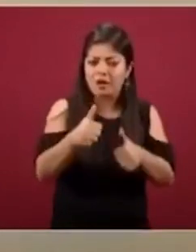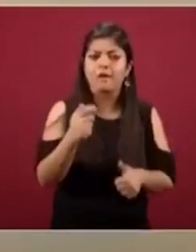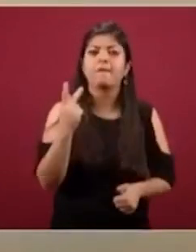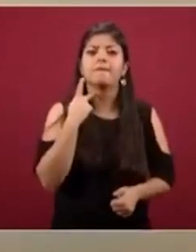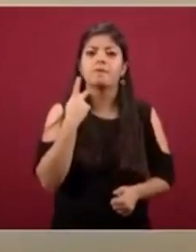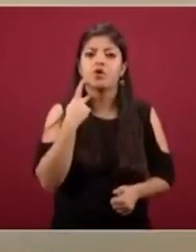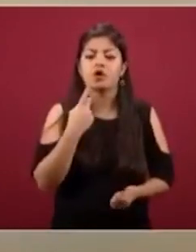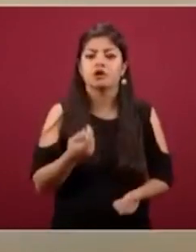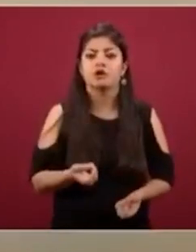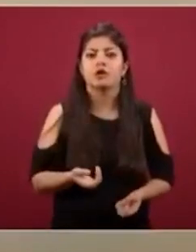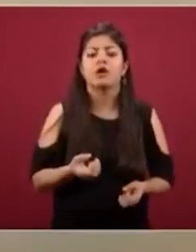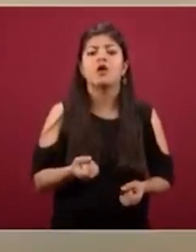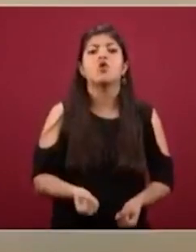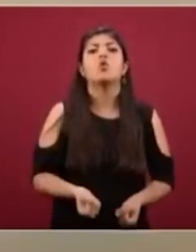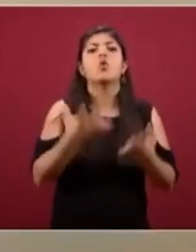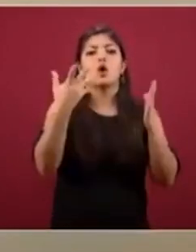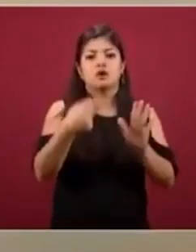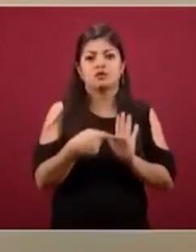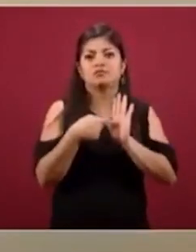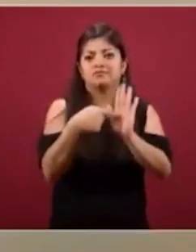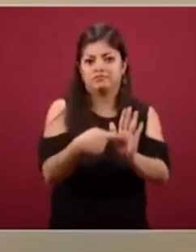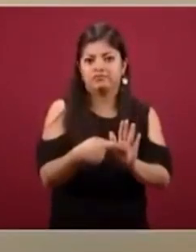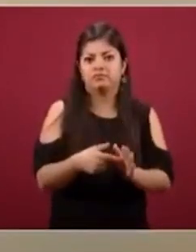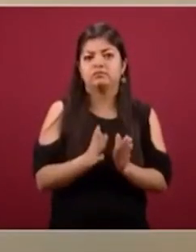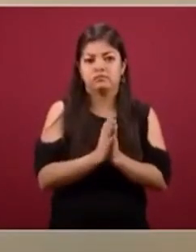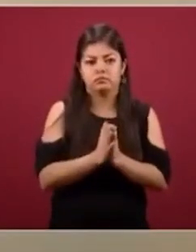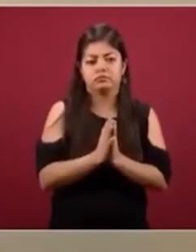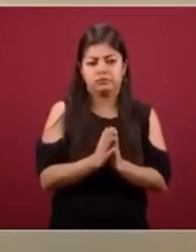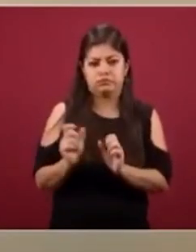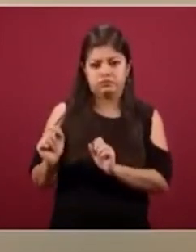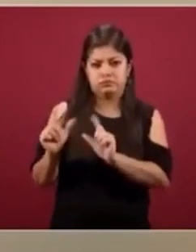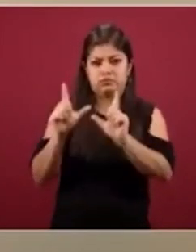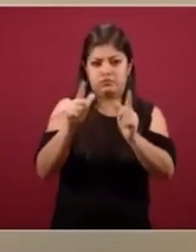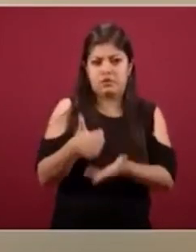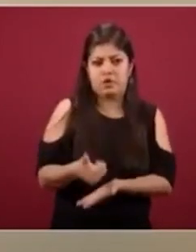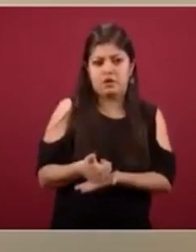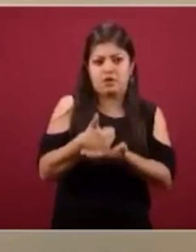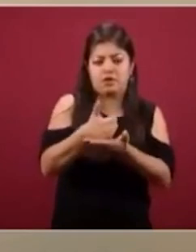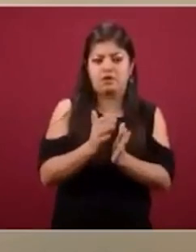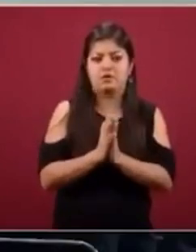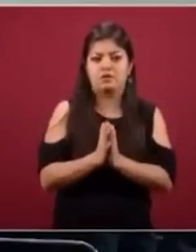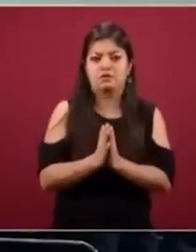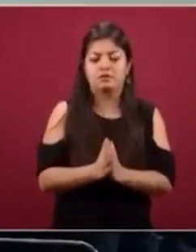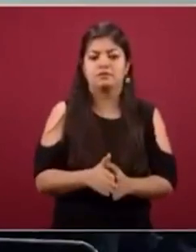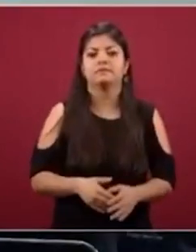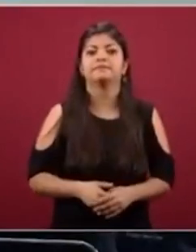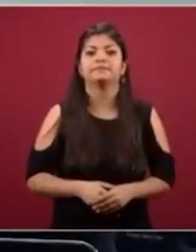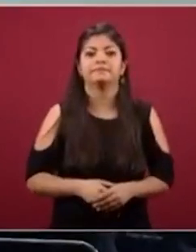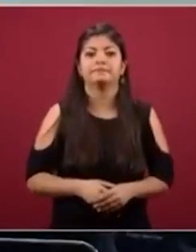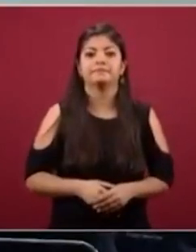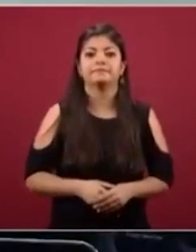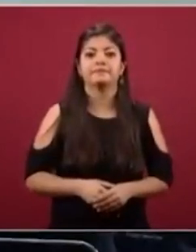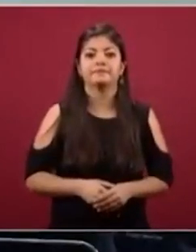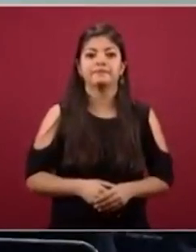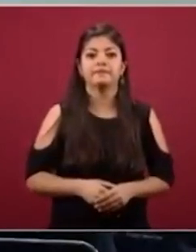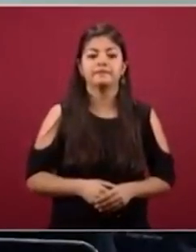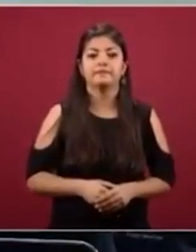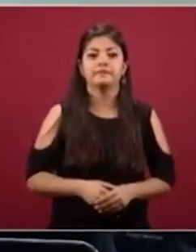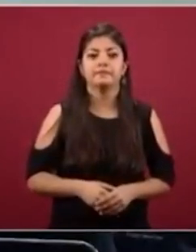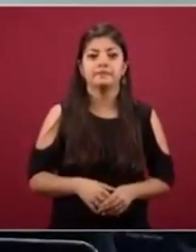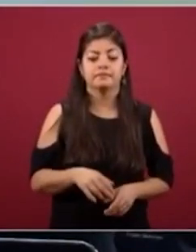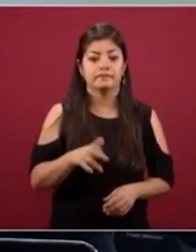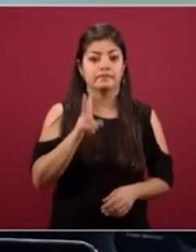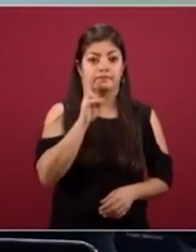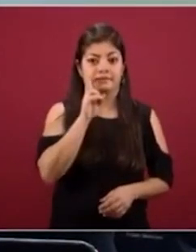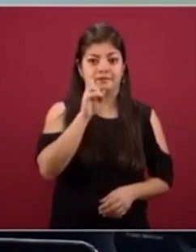Estamos en los números en general, por favor, si nos pueden ayudar. Bueno, pues así como